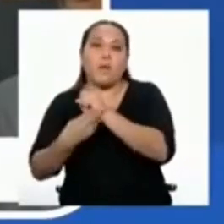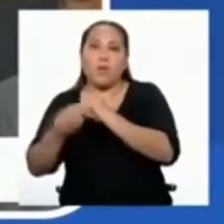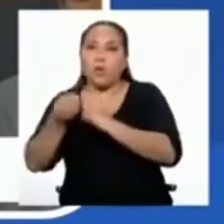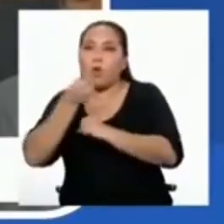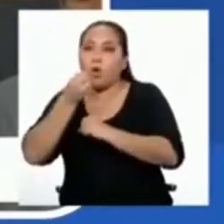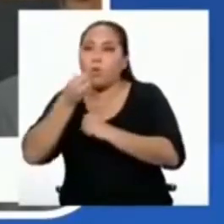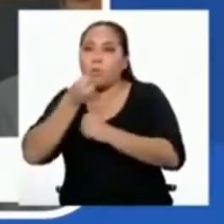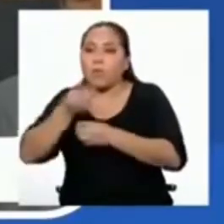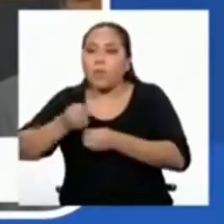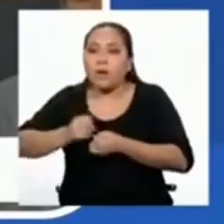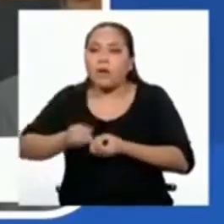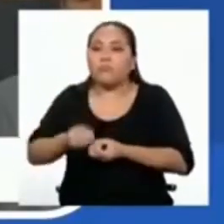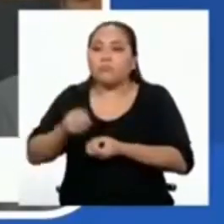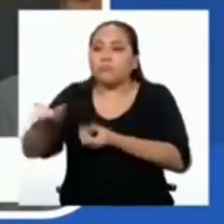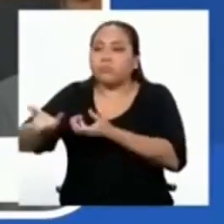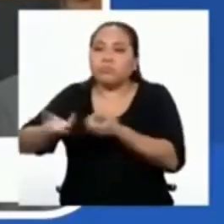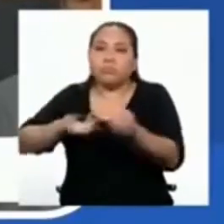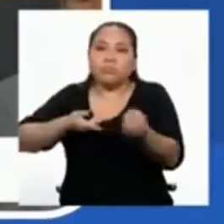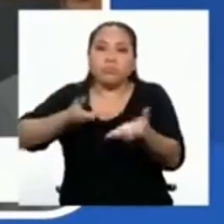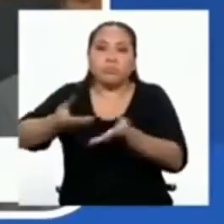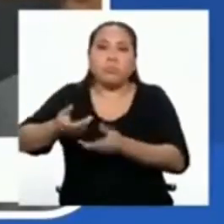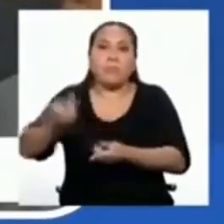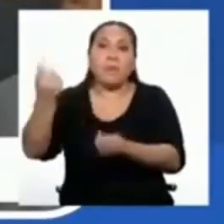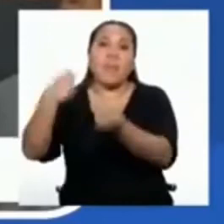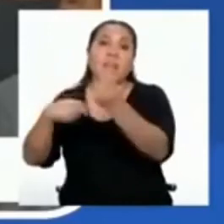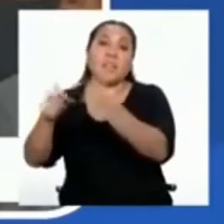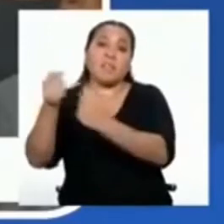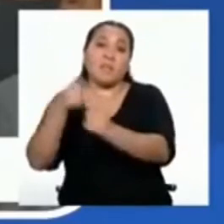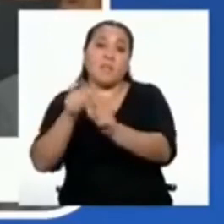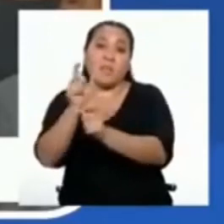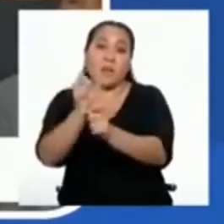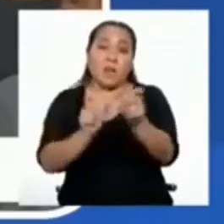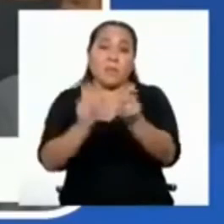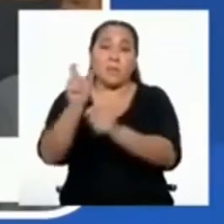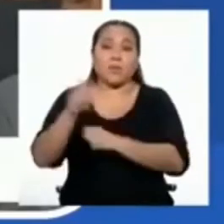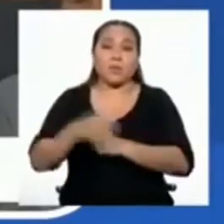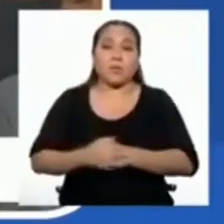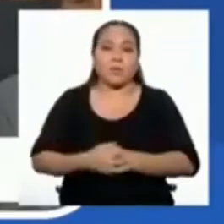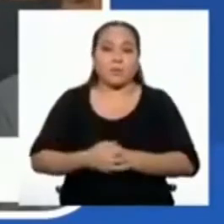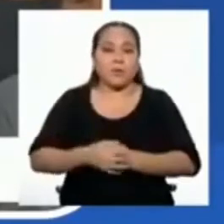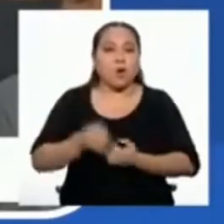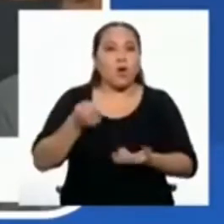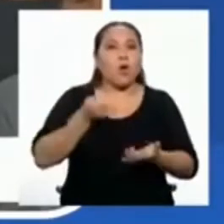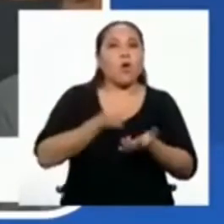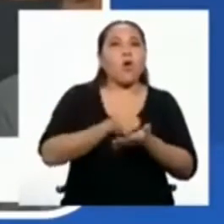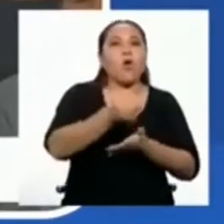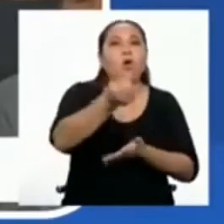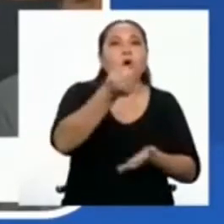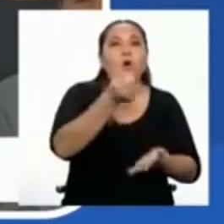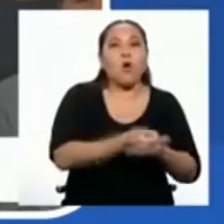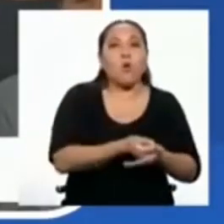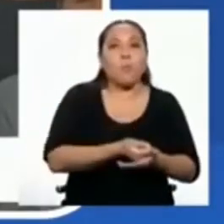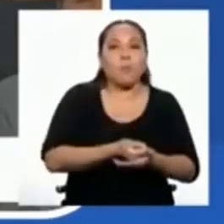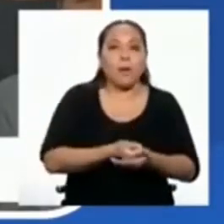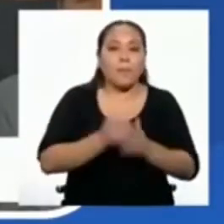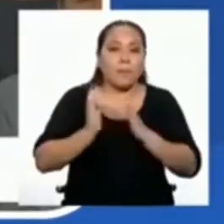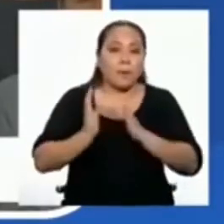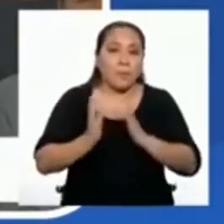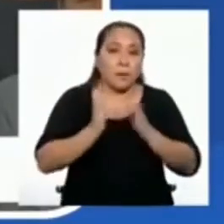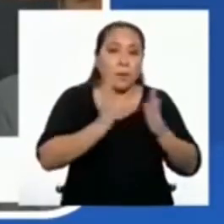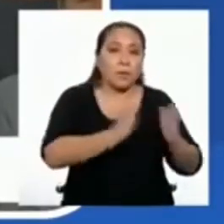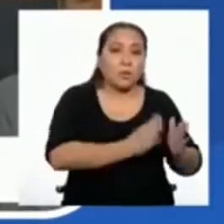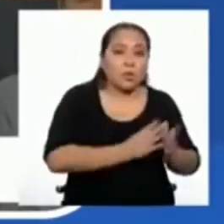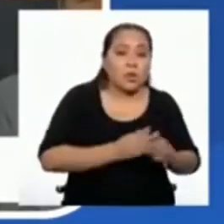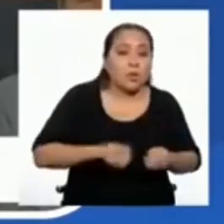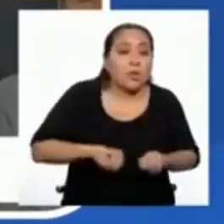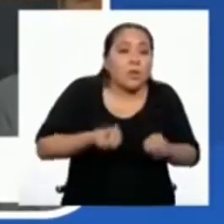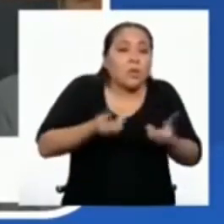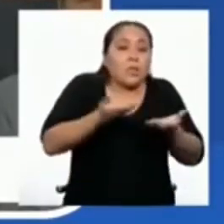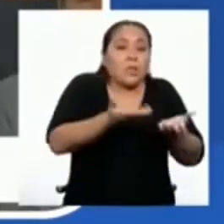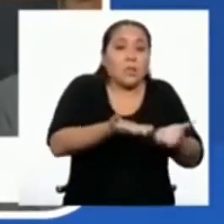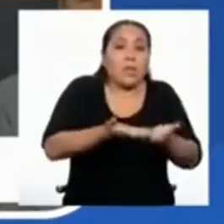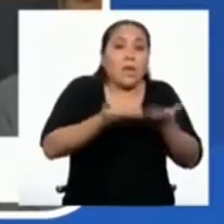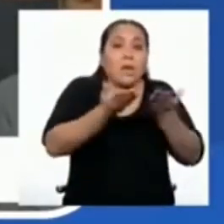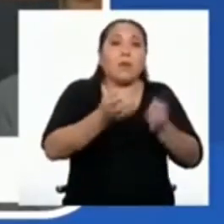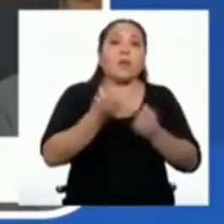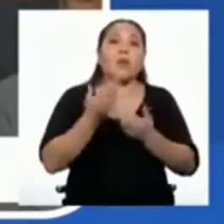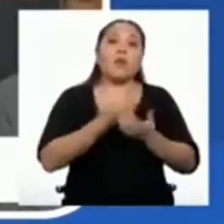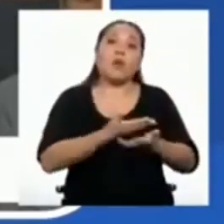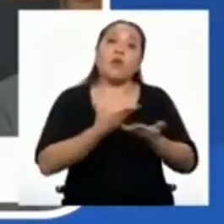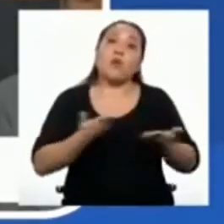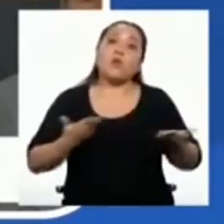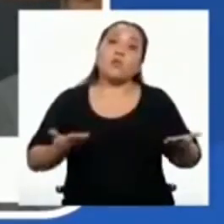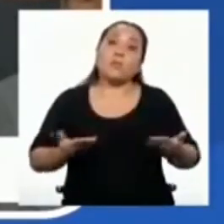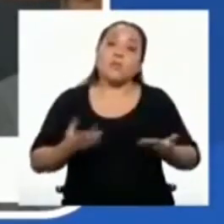y distribución para la venta al público. Adquisición, adquisición, y abastecimiento de